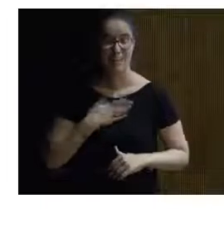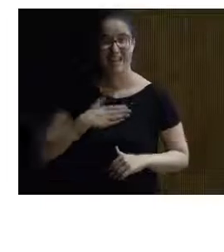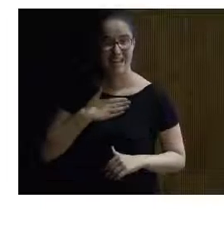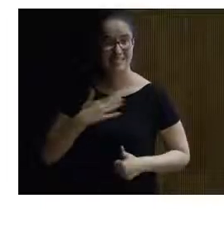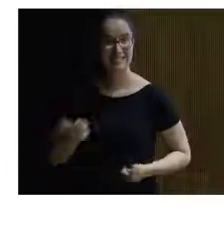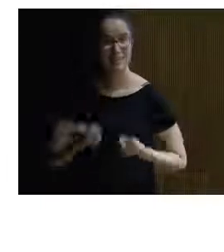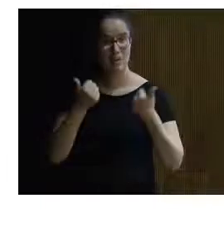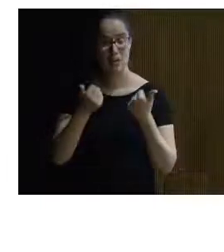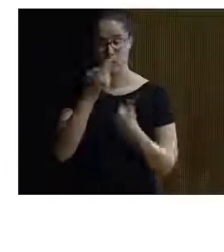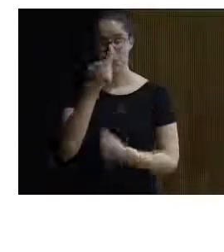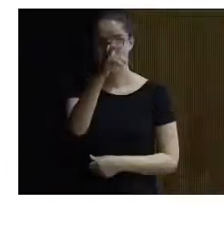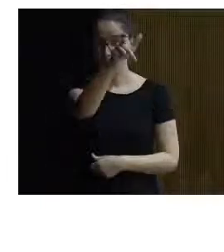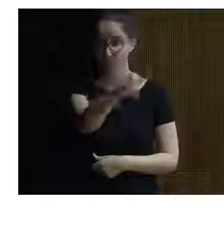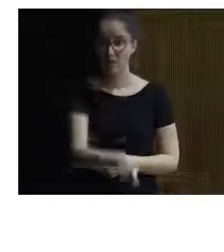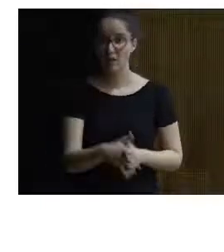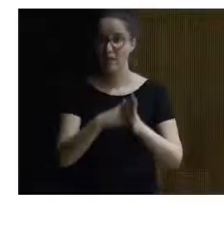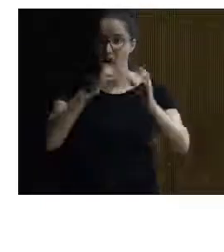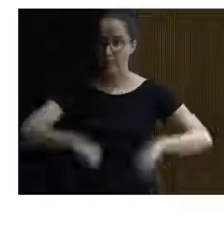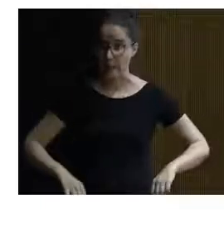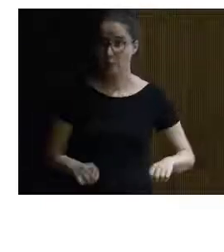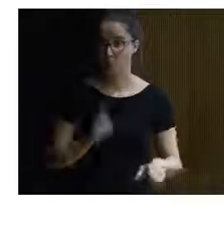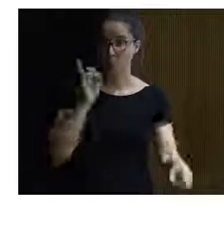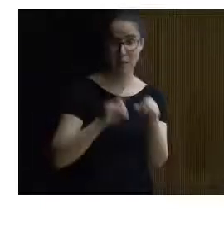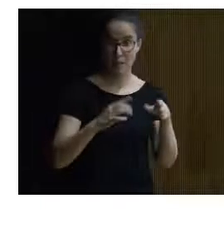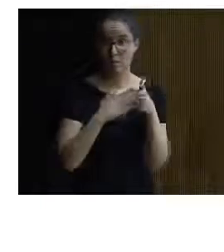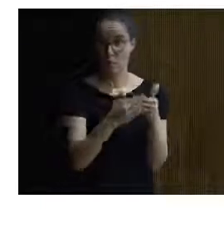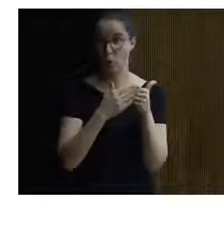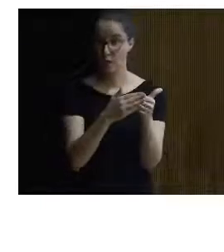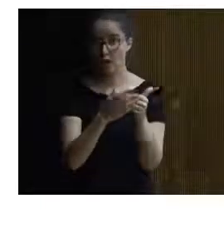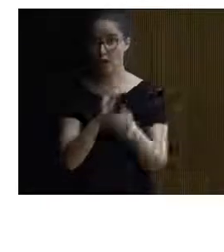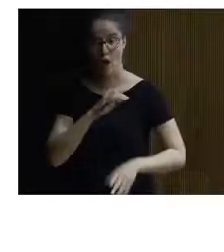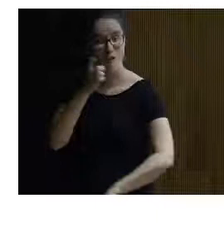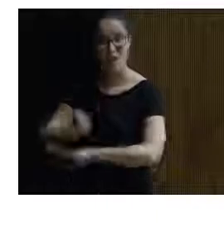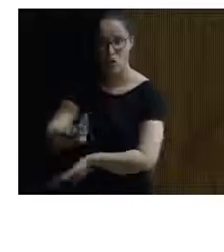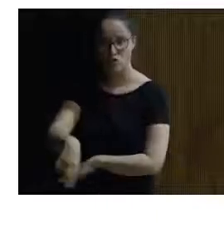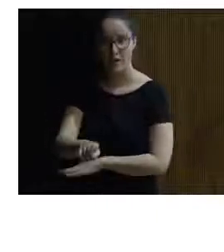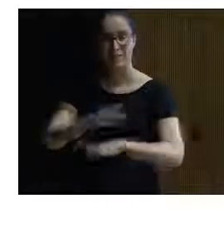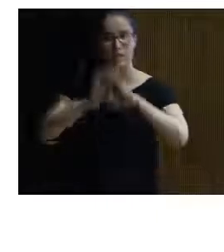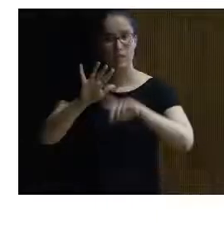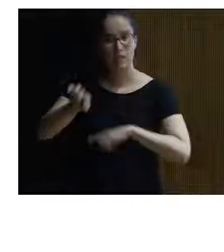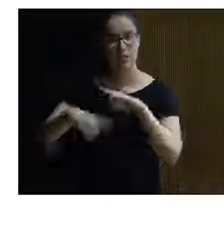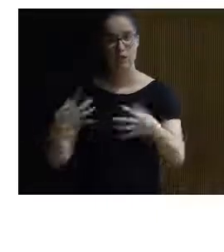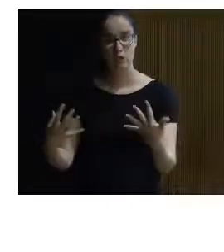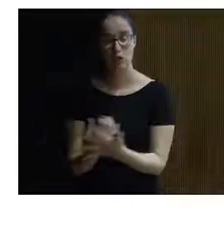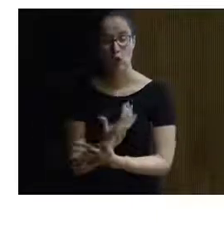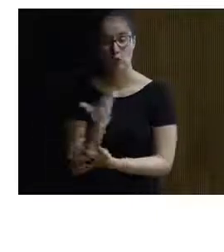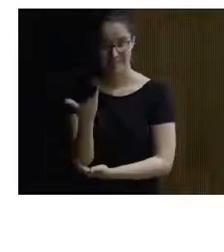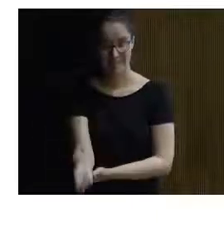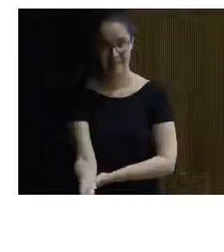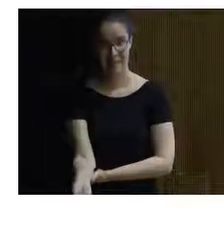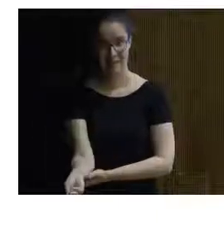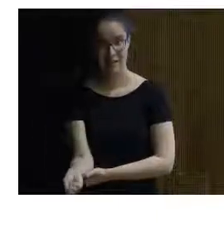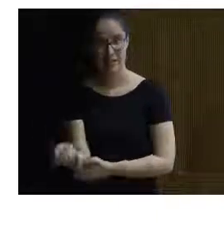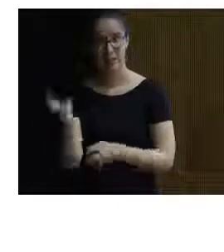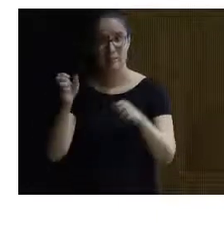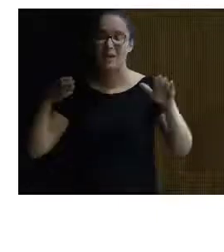agradable el ir a ver a alguien que ya está de acuerdo en que vayamos a verle que a alguien que parece como que le estamos inspeccionando, aunque al final luego todo el mundo llega a entender que